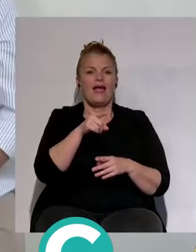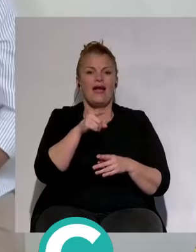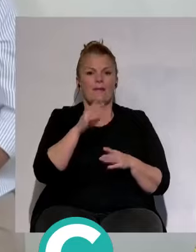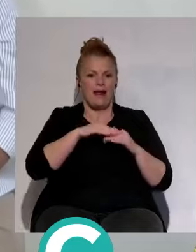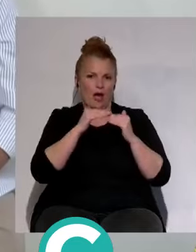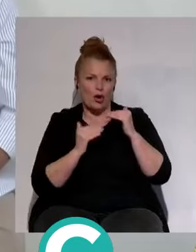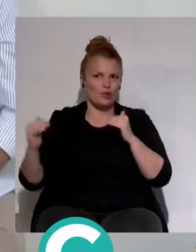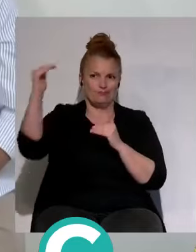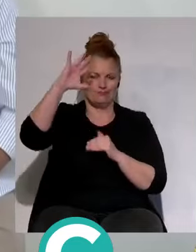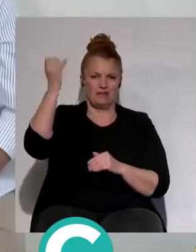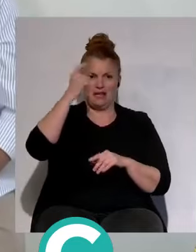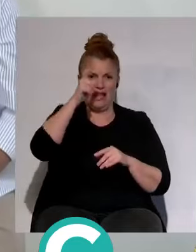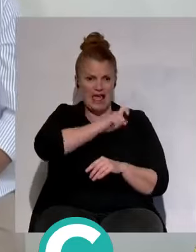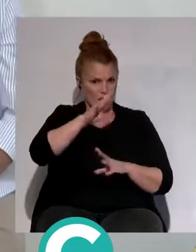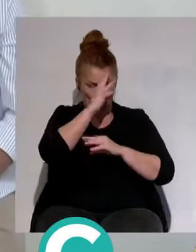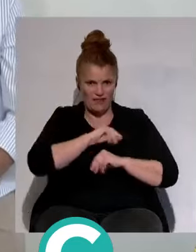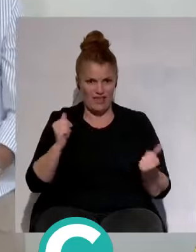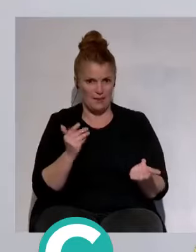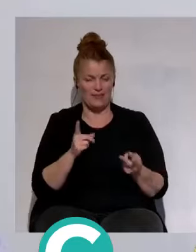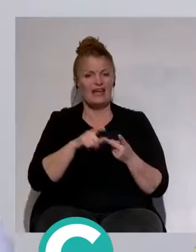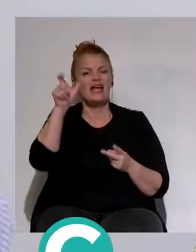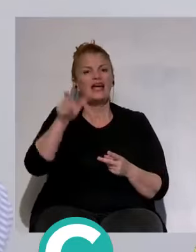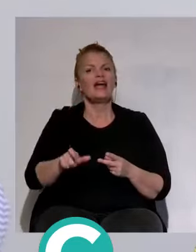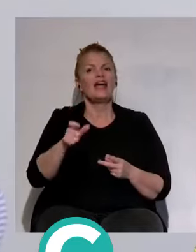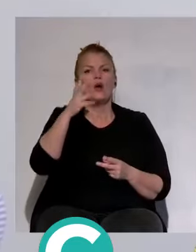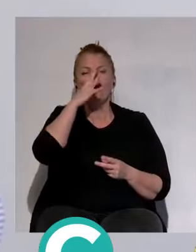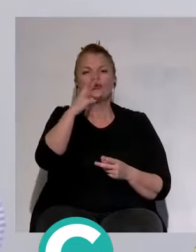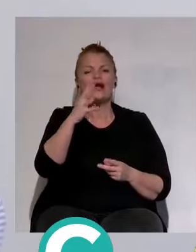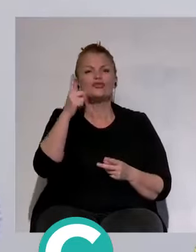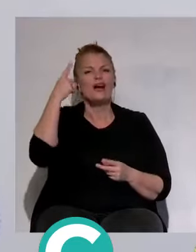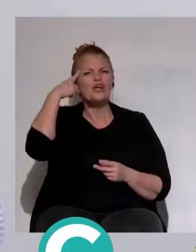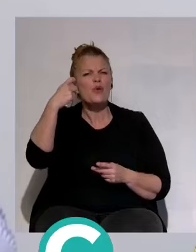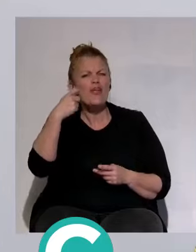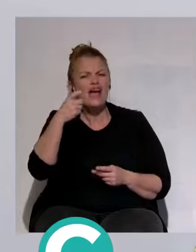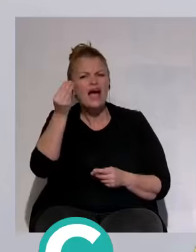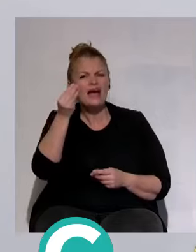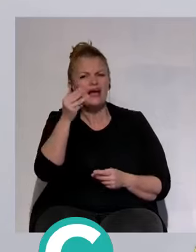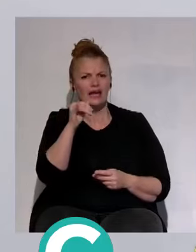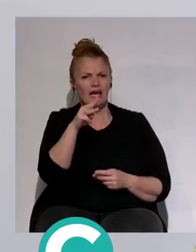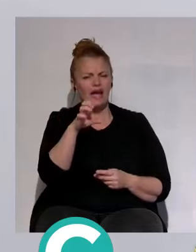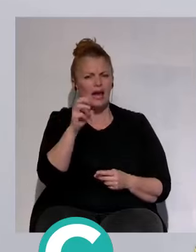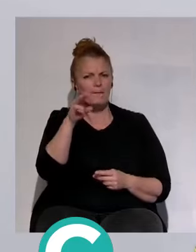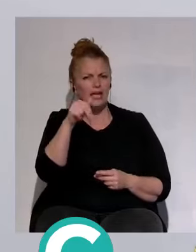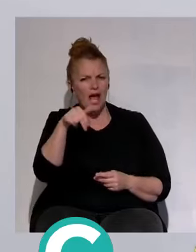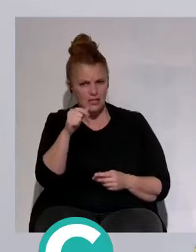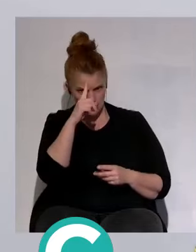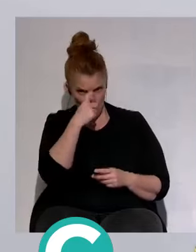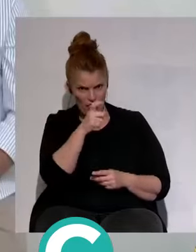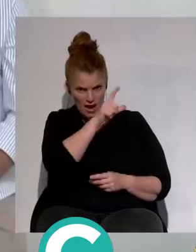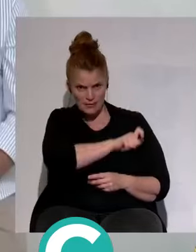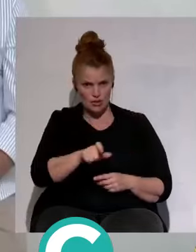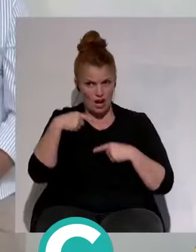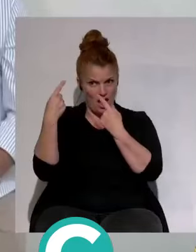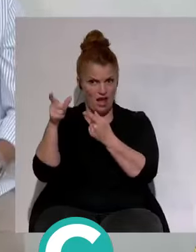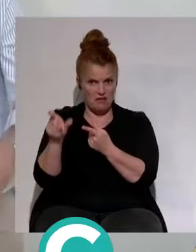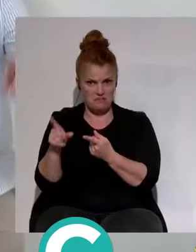porque estos últimos cuatro años ¿quién se ha acordado de Quique Pina? Nadie. ¿Alguien se ha acordado de Quique Pina? El año que viene, si te traen una